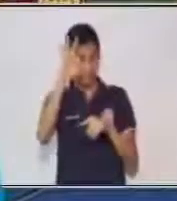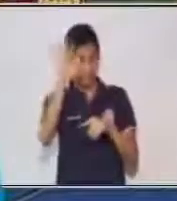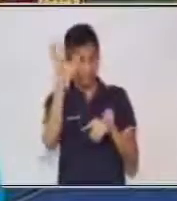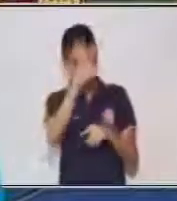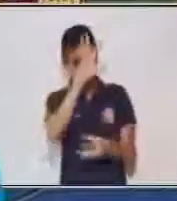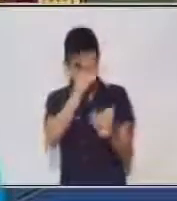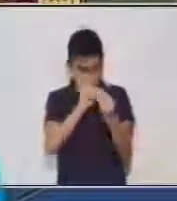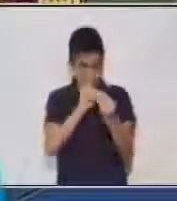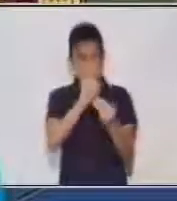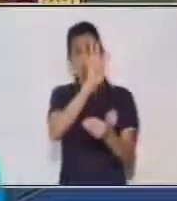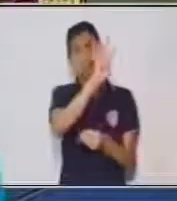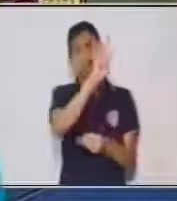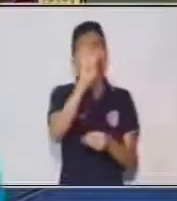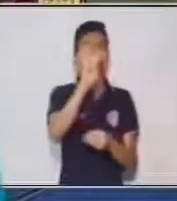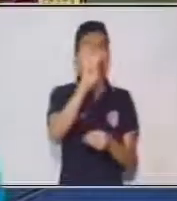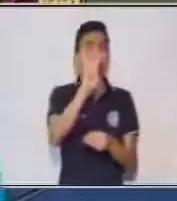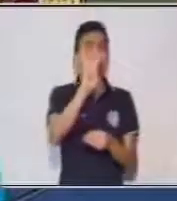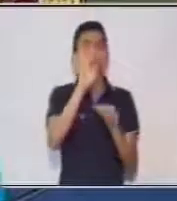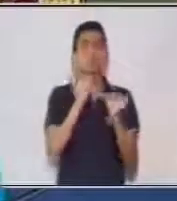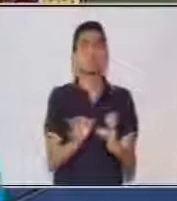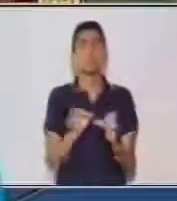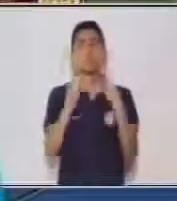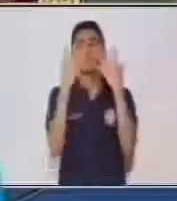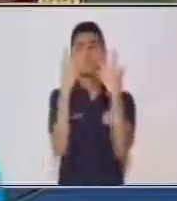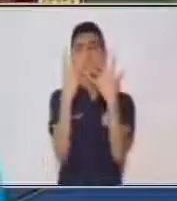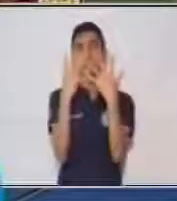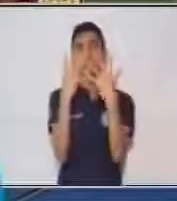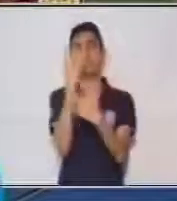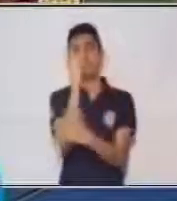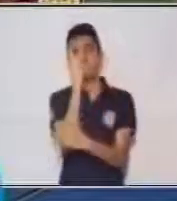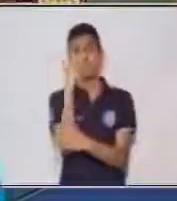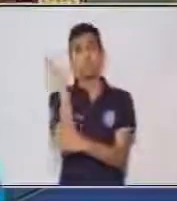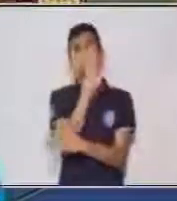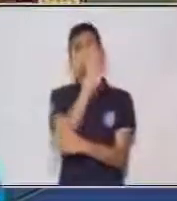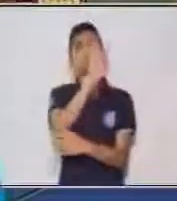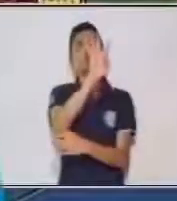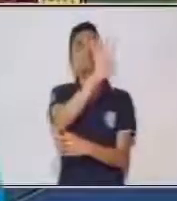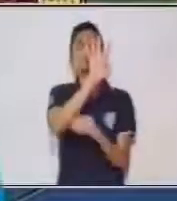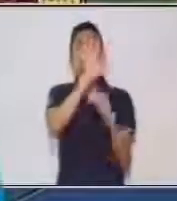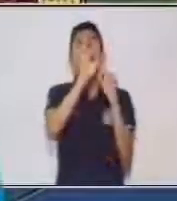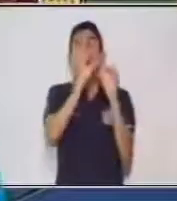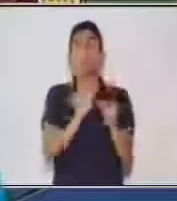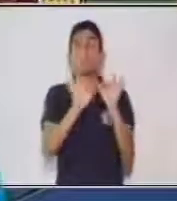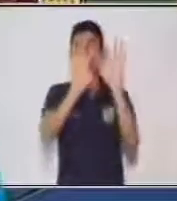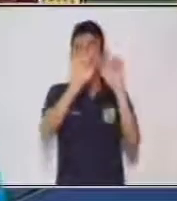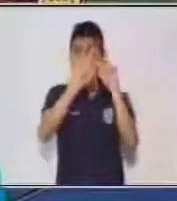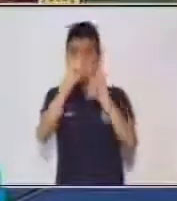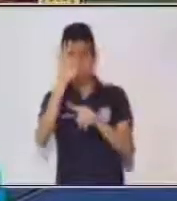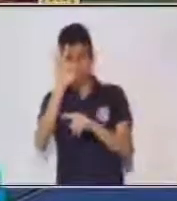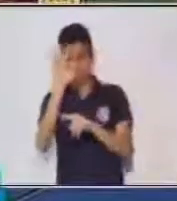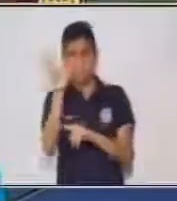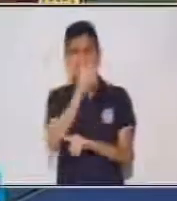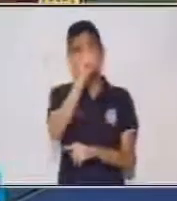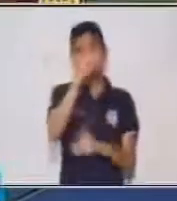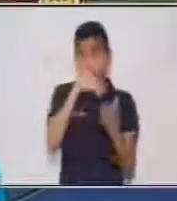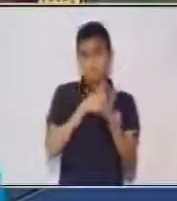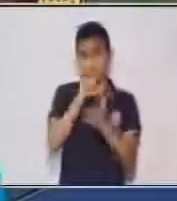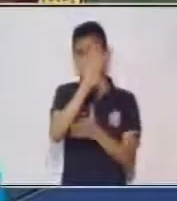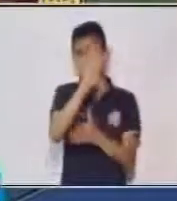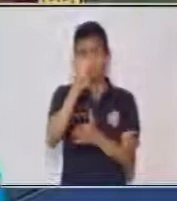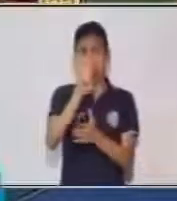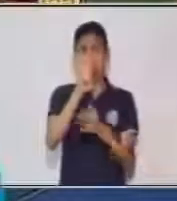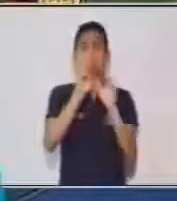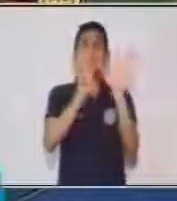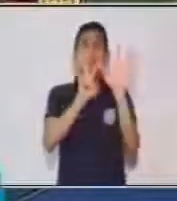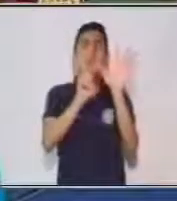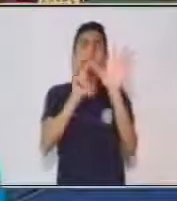tres, cuatrocientos cincuenta y nueve. Y cuatrocientos cincuenta y nueve por tres, mil trescientos